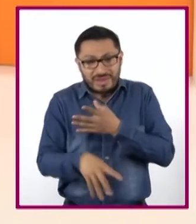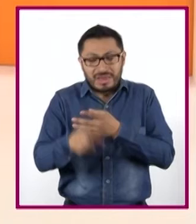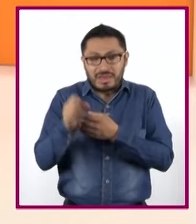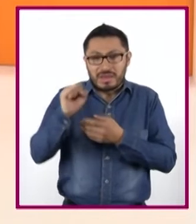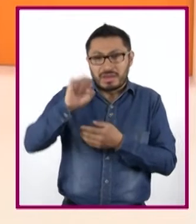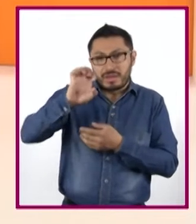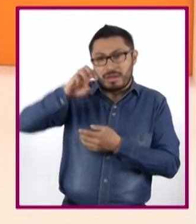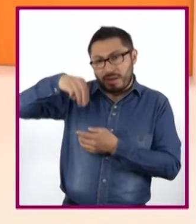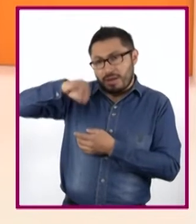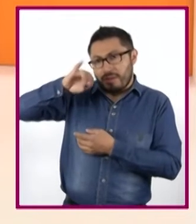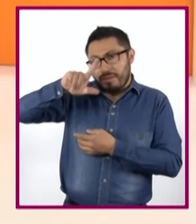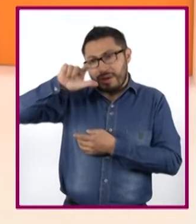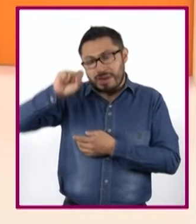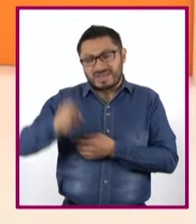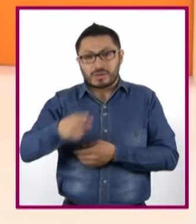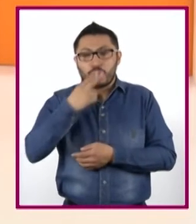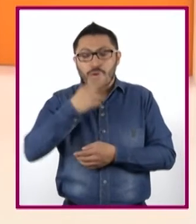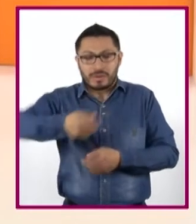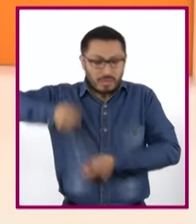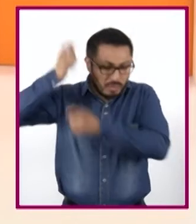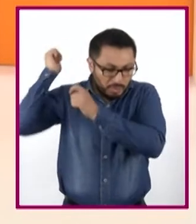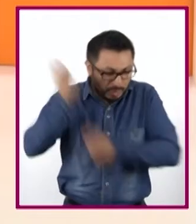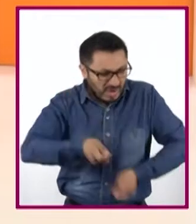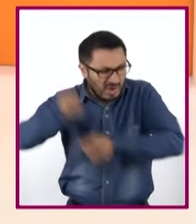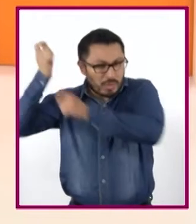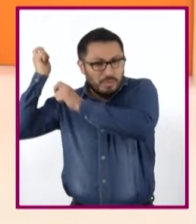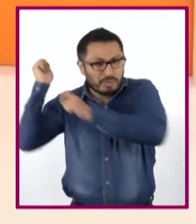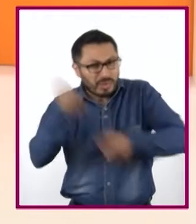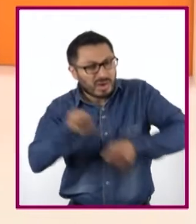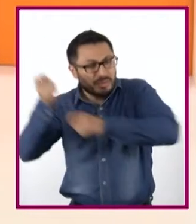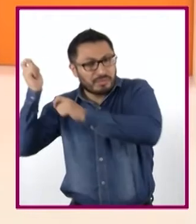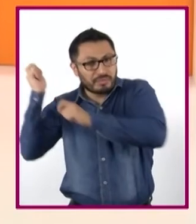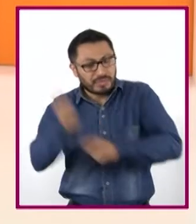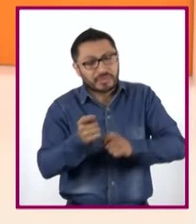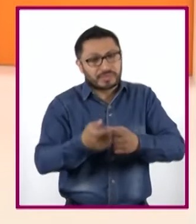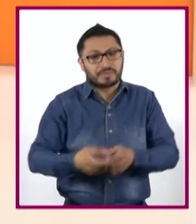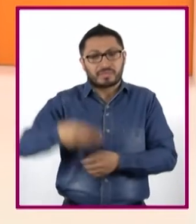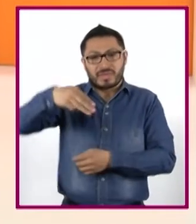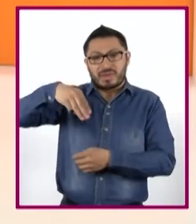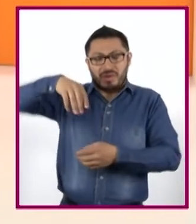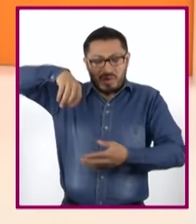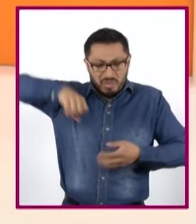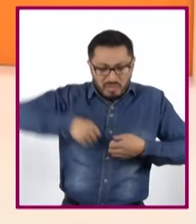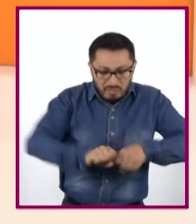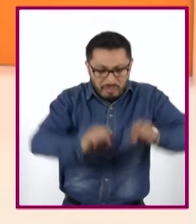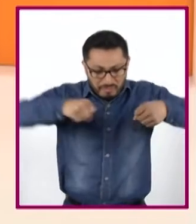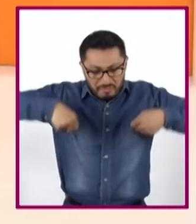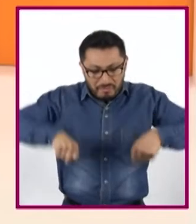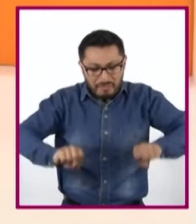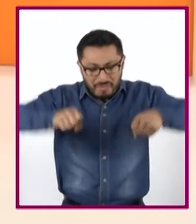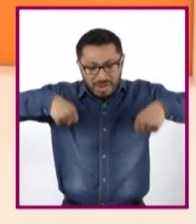Utilizaron el hacha de mano, metates de laja y martillos de piedra. Producían